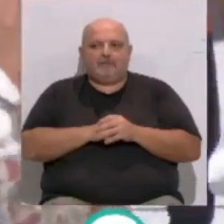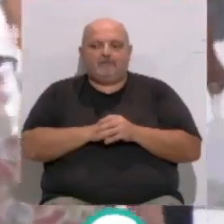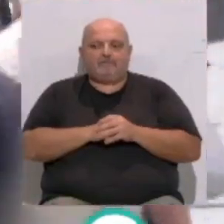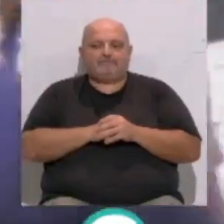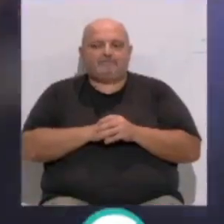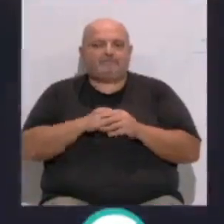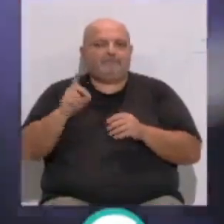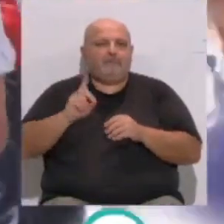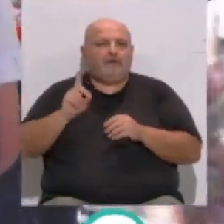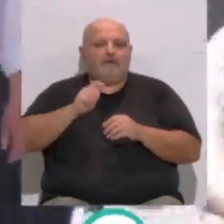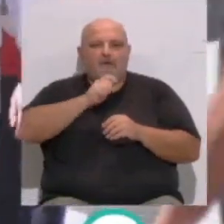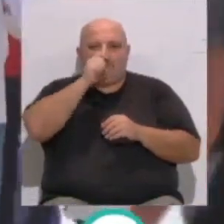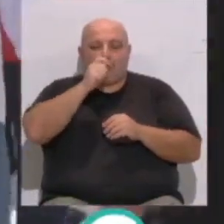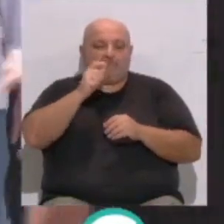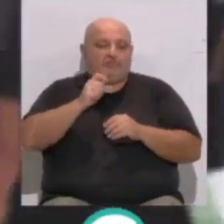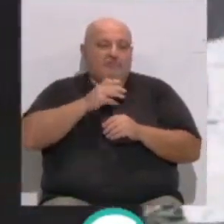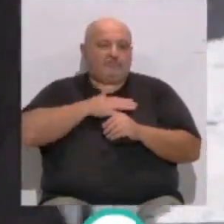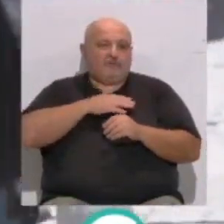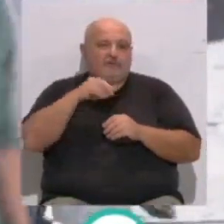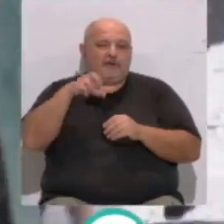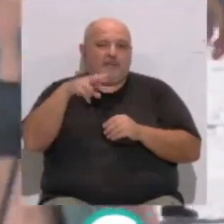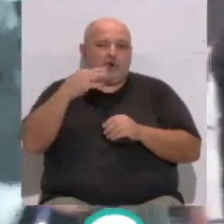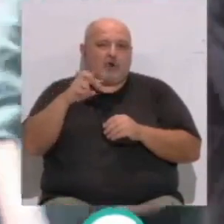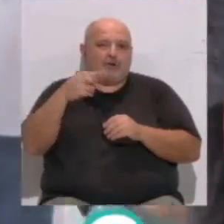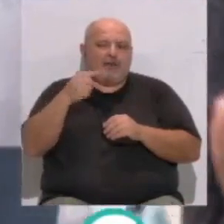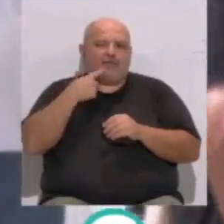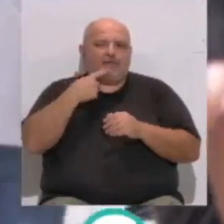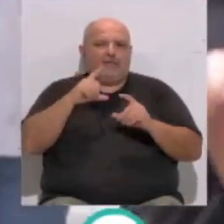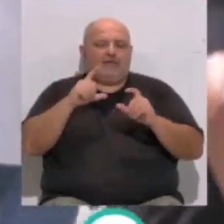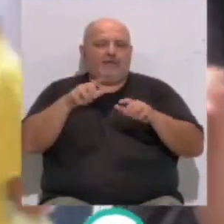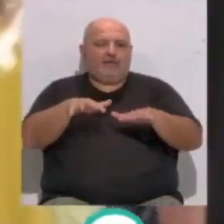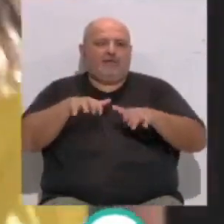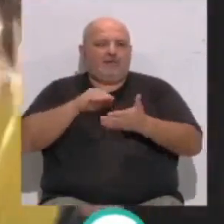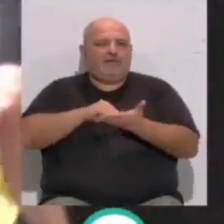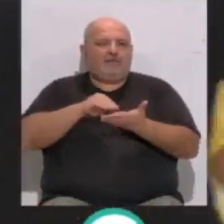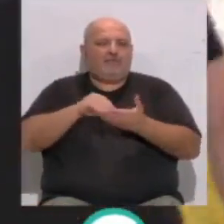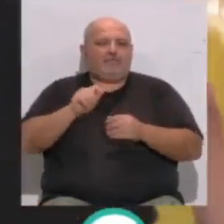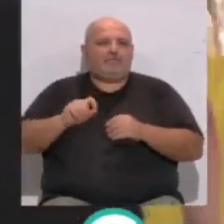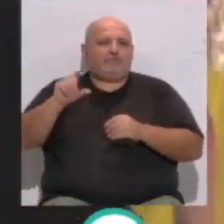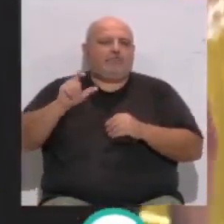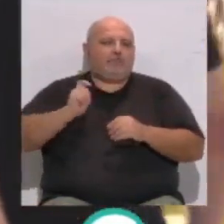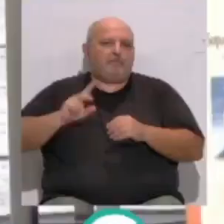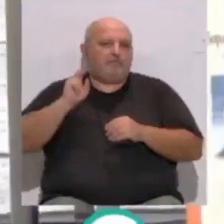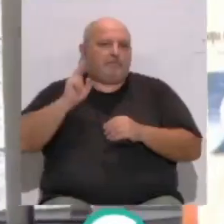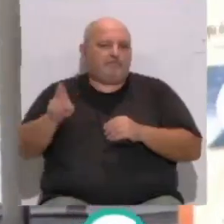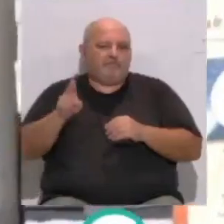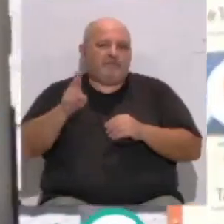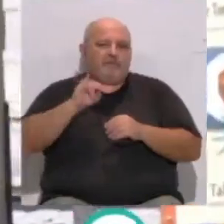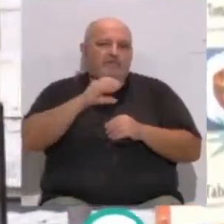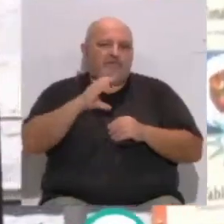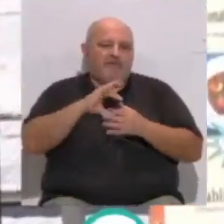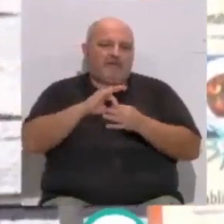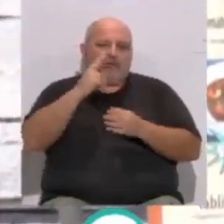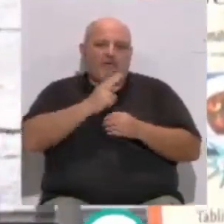El diputado socialista José Ramón Ortega ha destacado en rueda de prensa la revalorización de las pensiones conforme al IPC